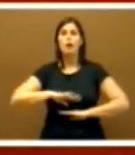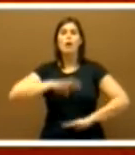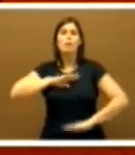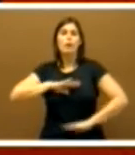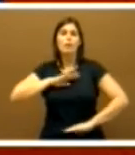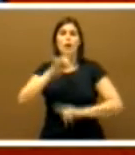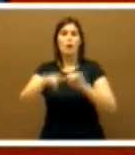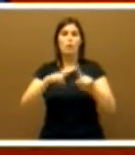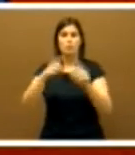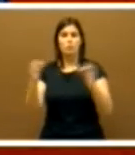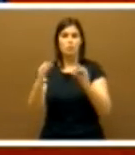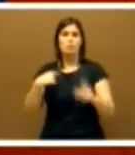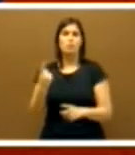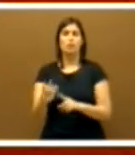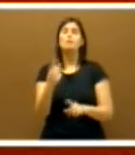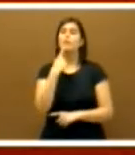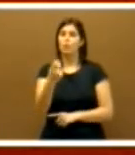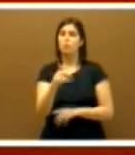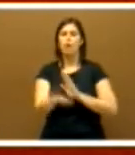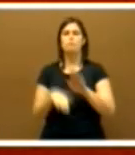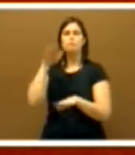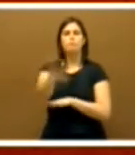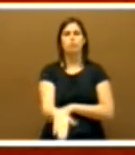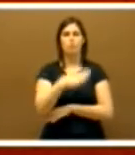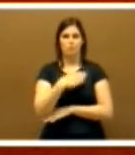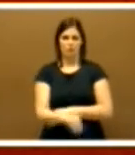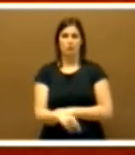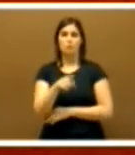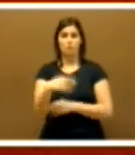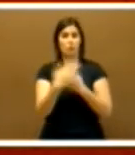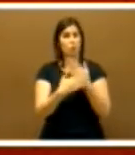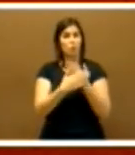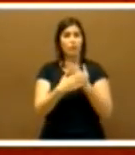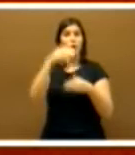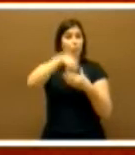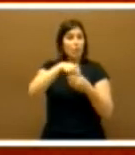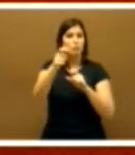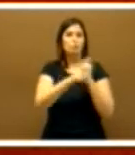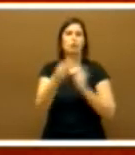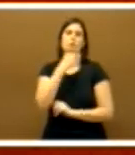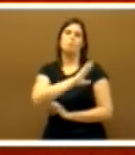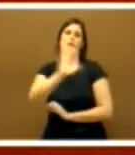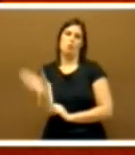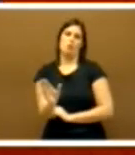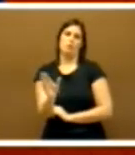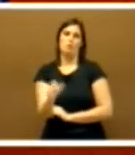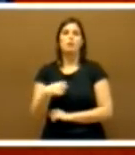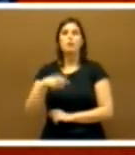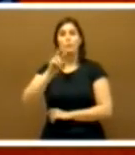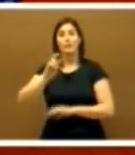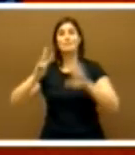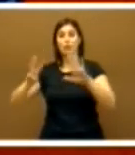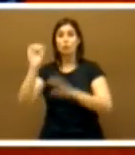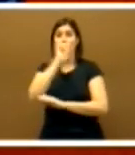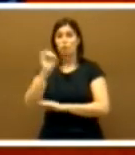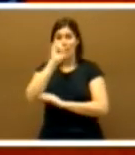para superar las dificultades. Será el Gobierno de los mejores. tras 28 años de Gobierno